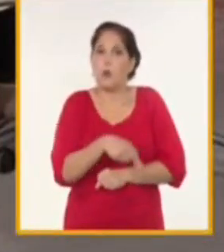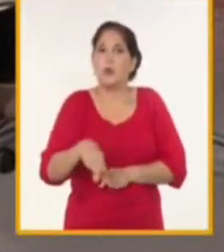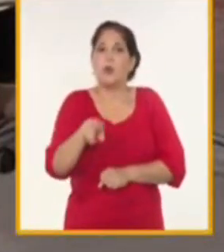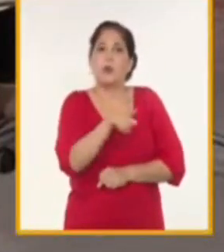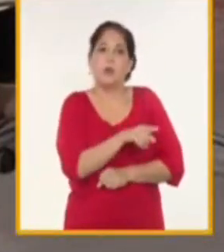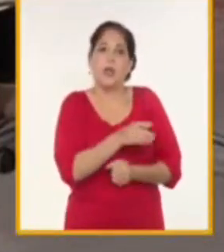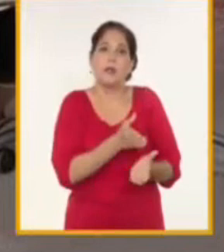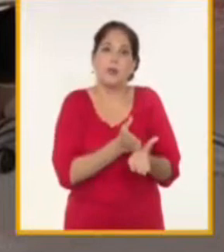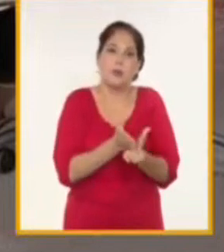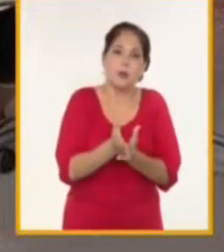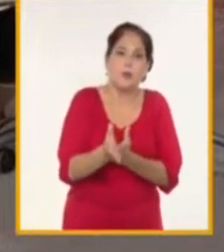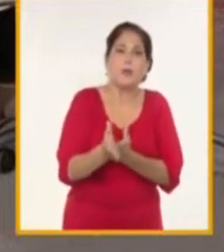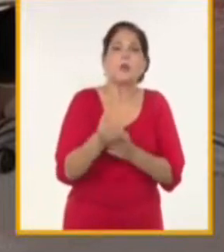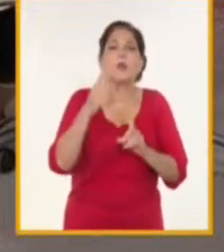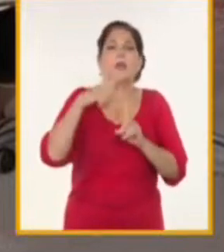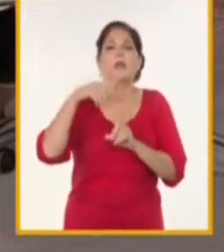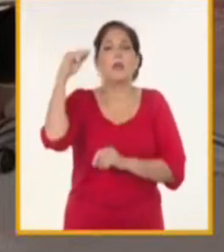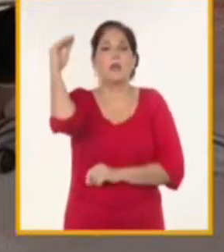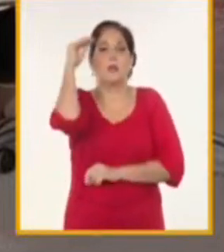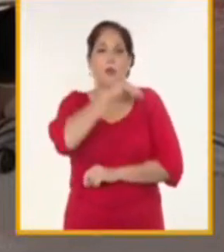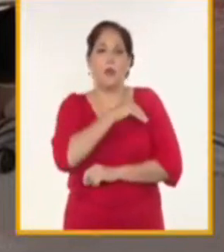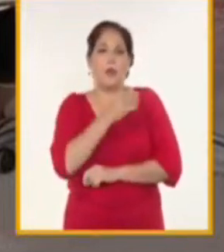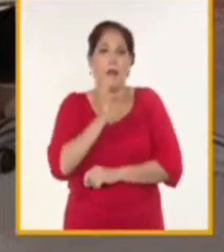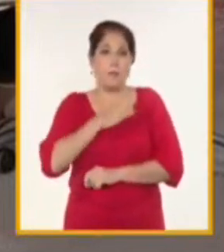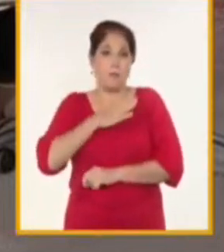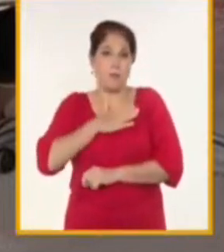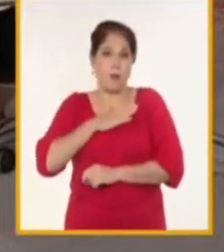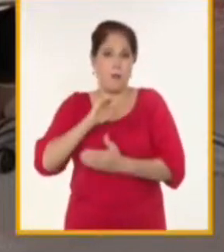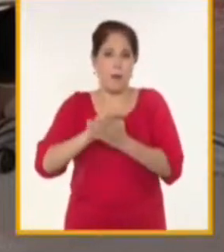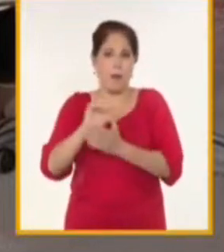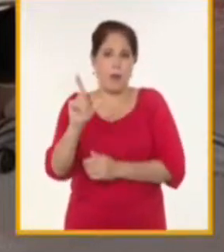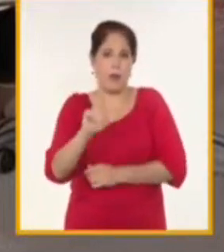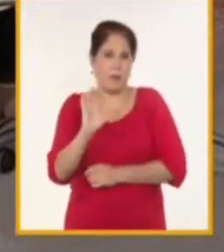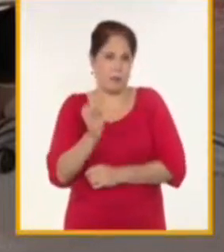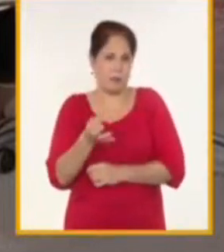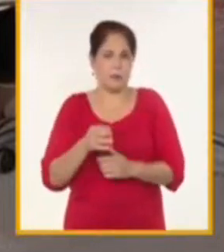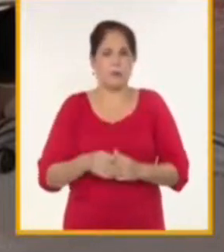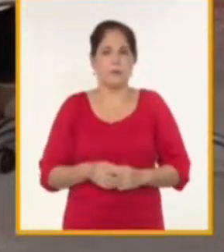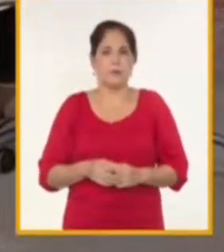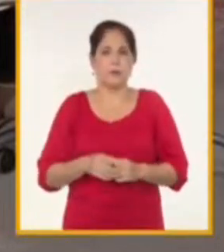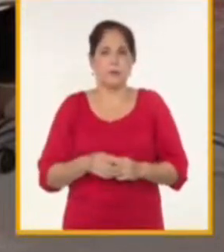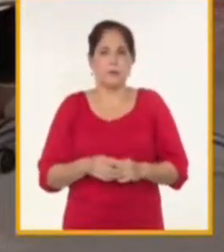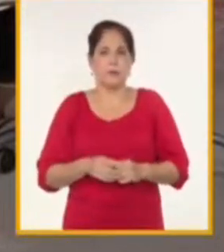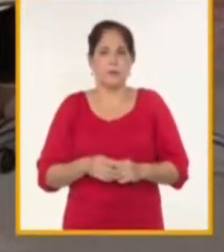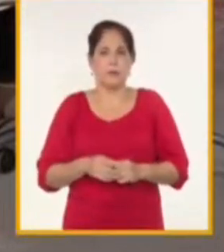sostenimiento de toda esa infraestructura tecnológica que tiene la propia terminal? Bien, Randy,